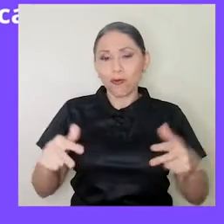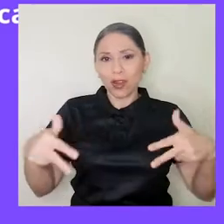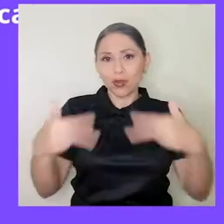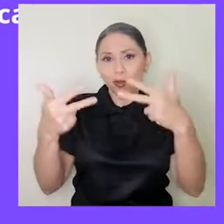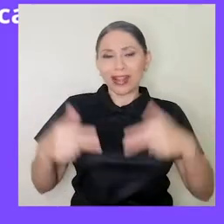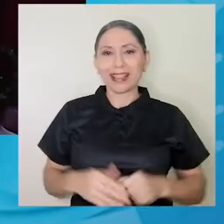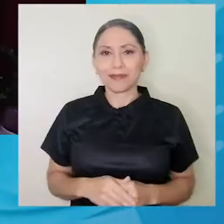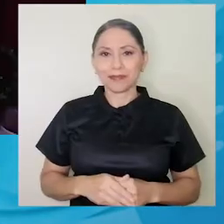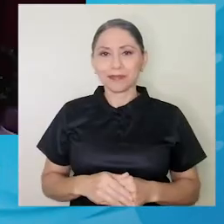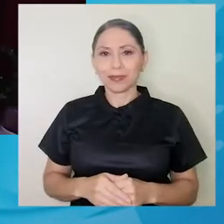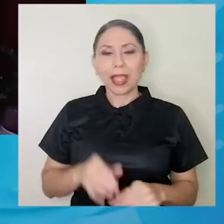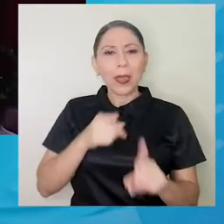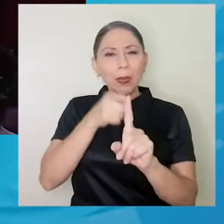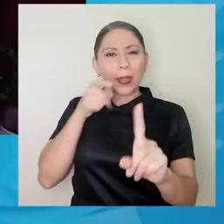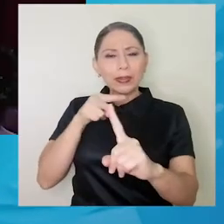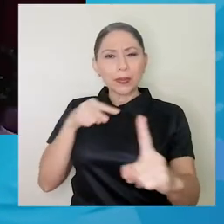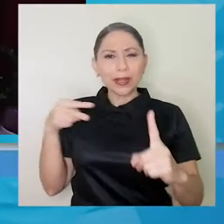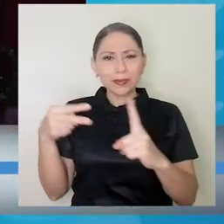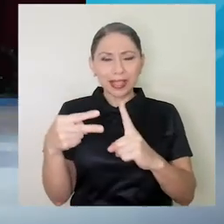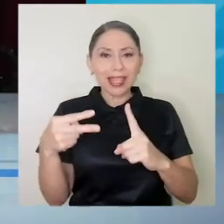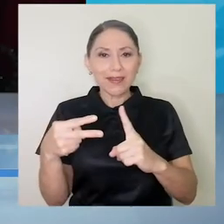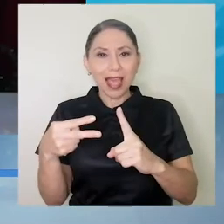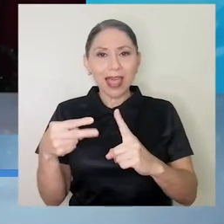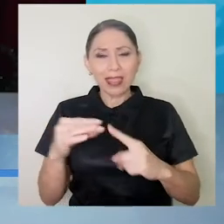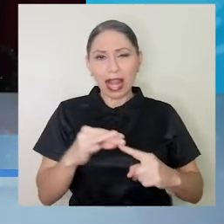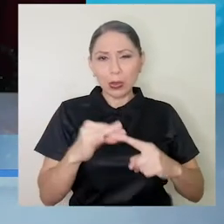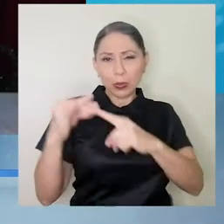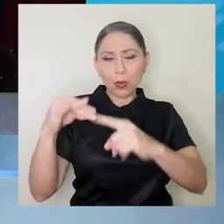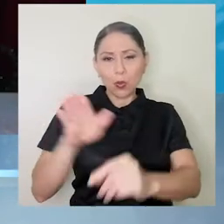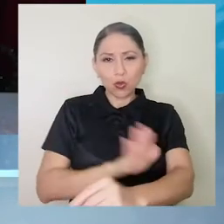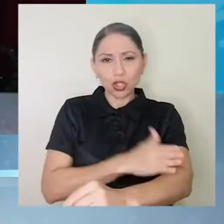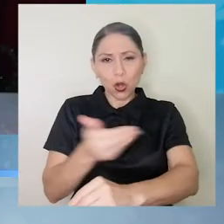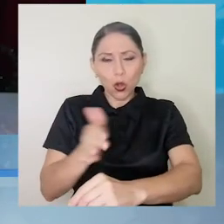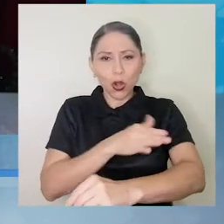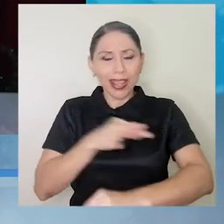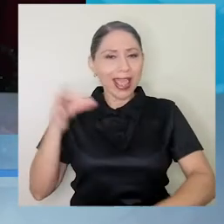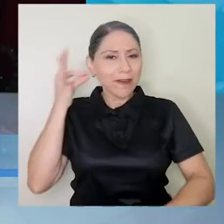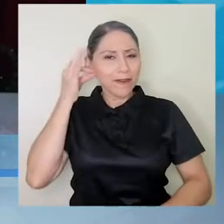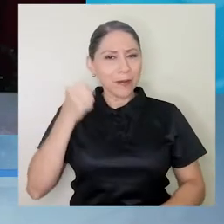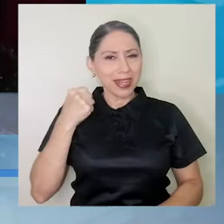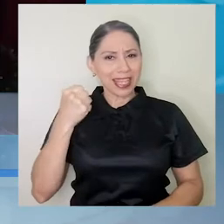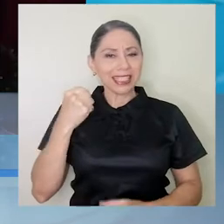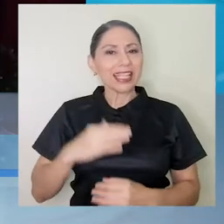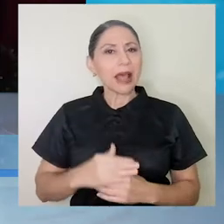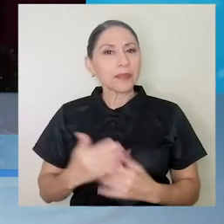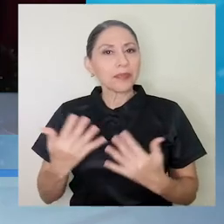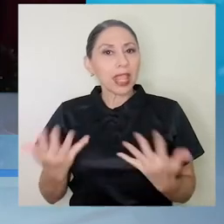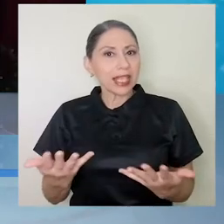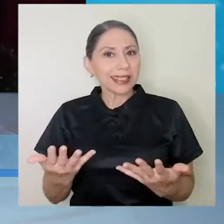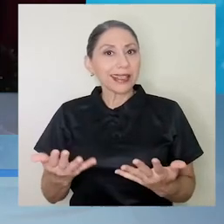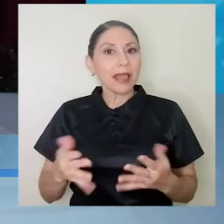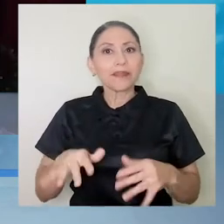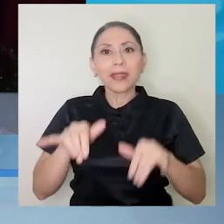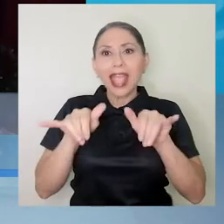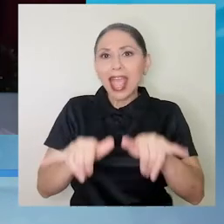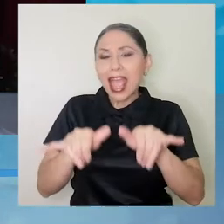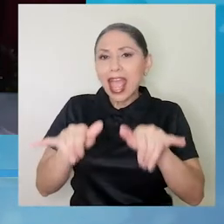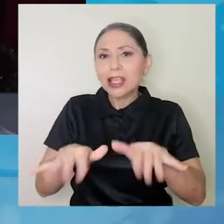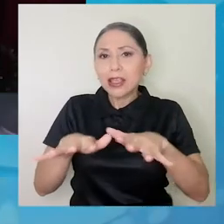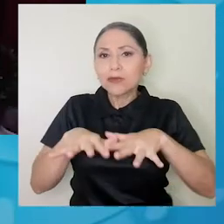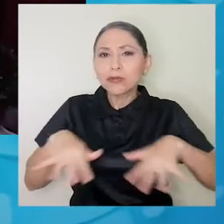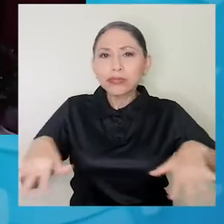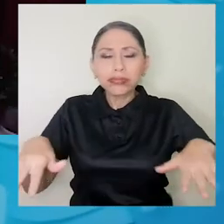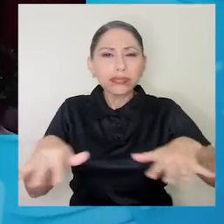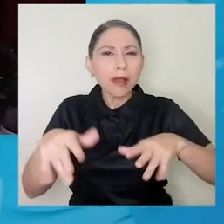La idea desde una perspectiva de la musicología feminista es que el espacio escuche